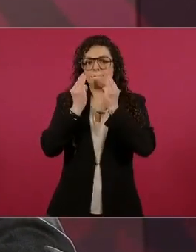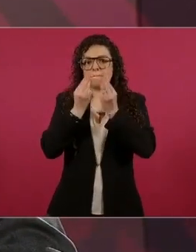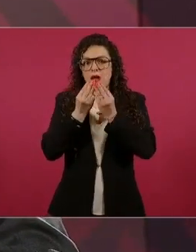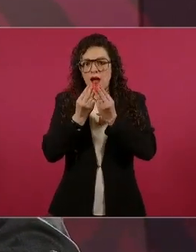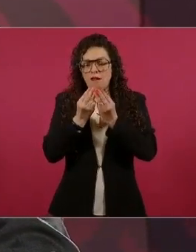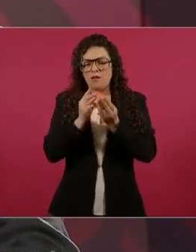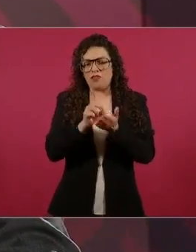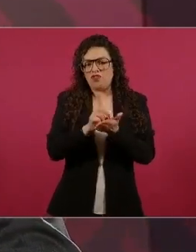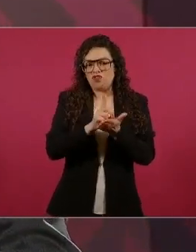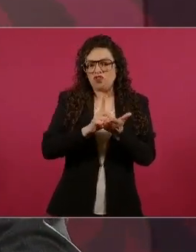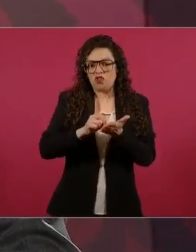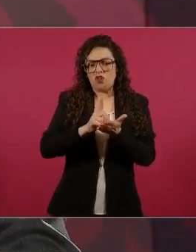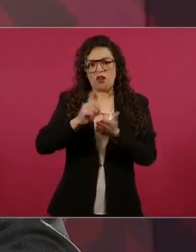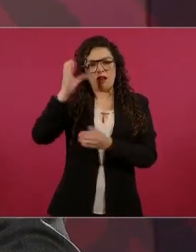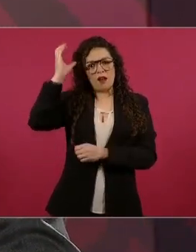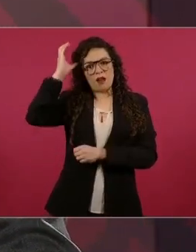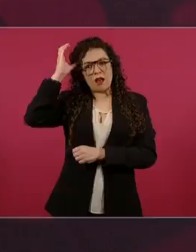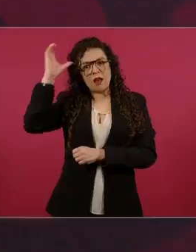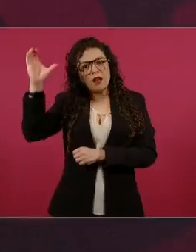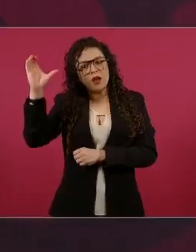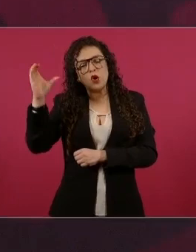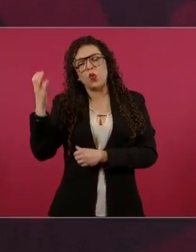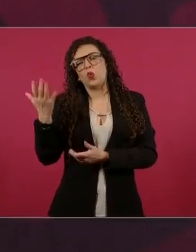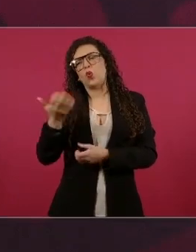a salto de mata,